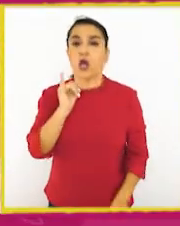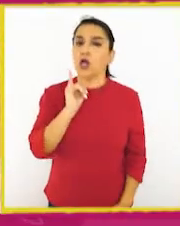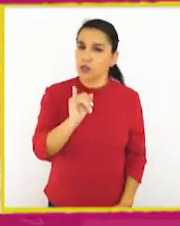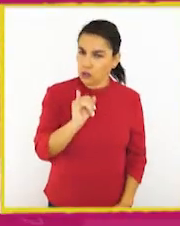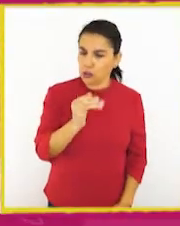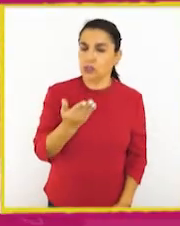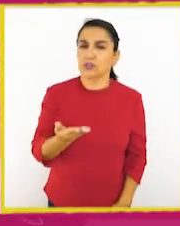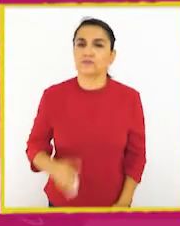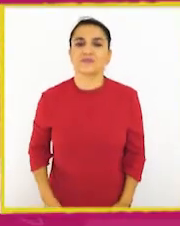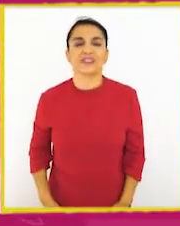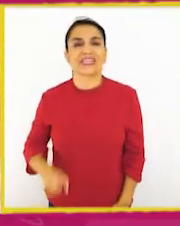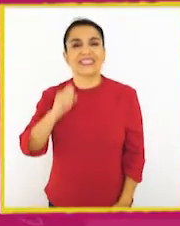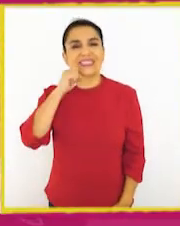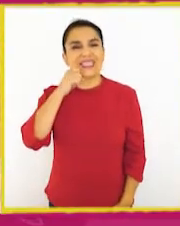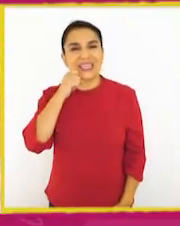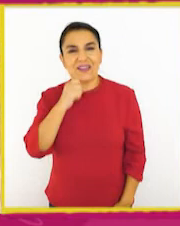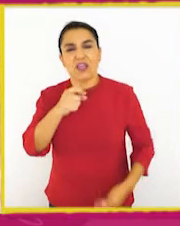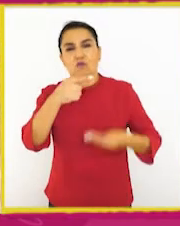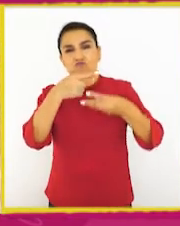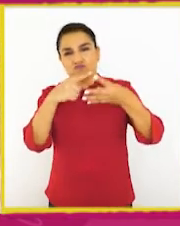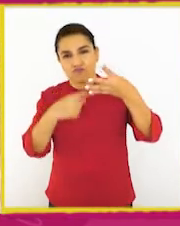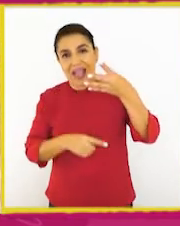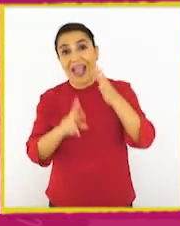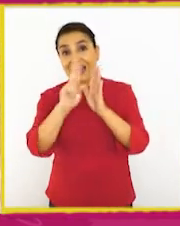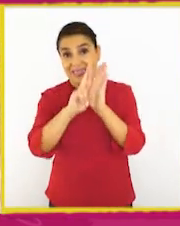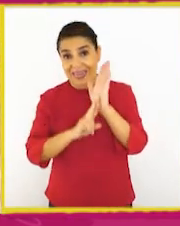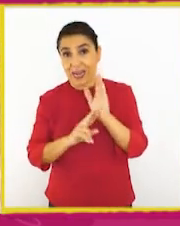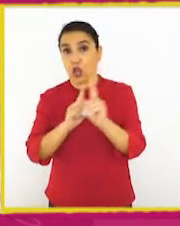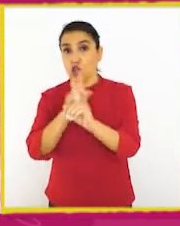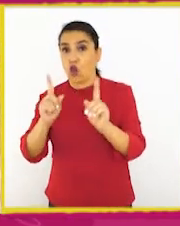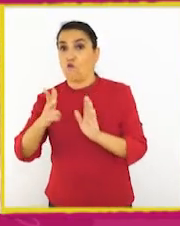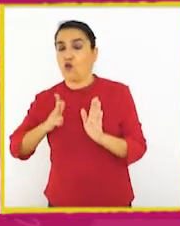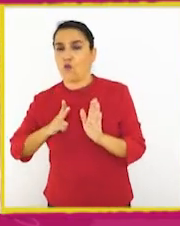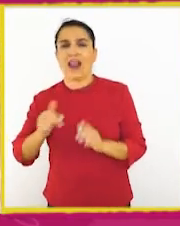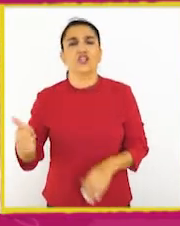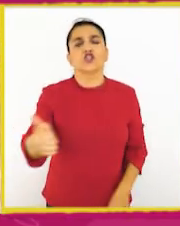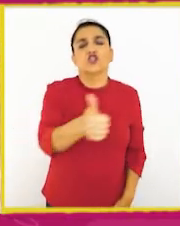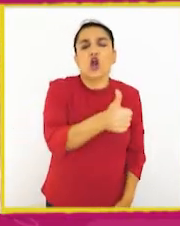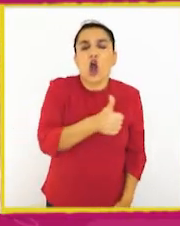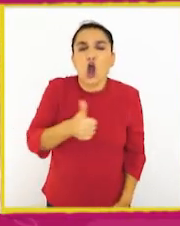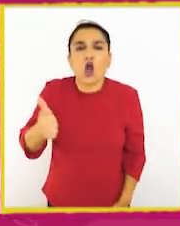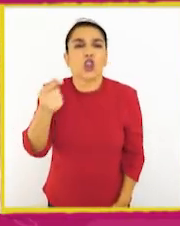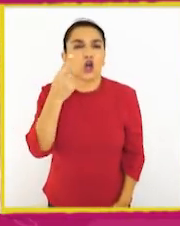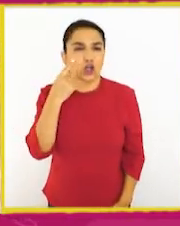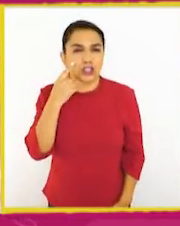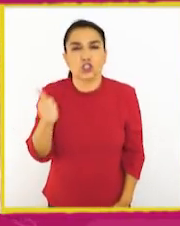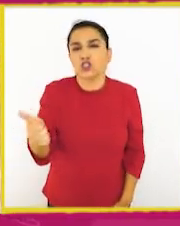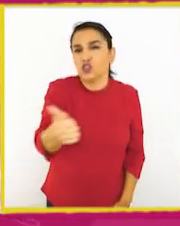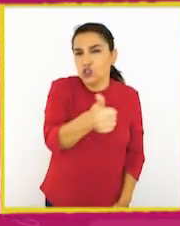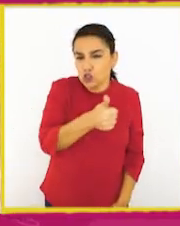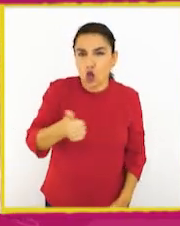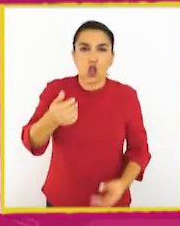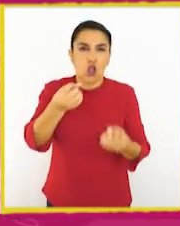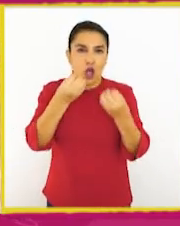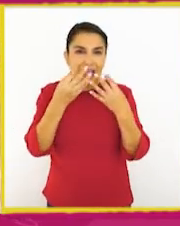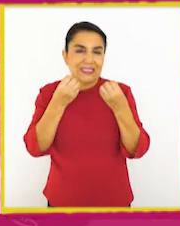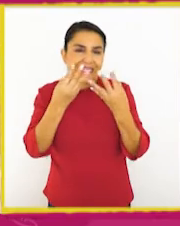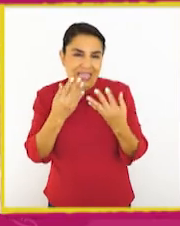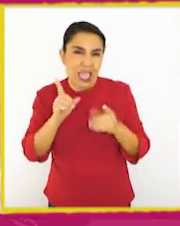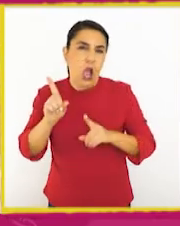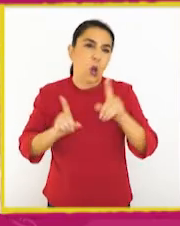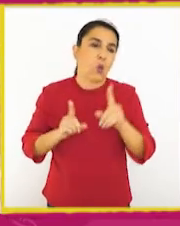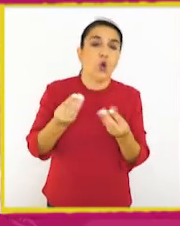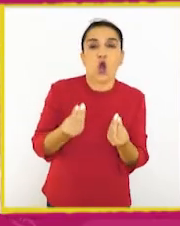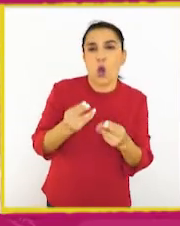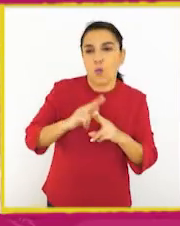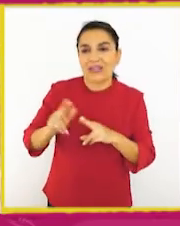Sí, va por ahí. Son un conjunto de reglas informales que todos conocemos y que a todos nos enseñan acerca